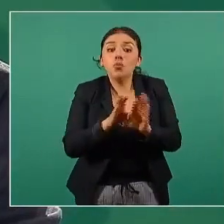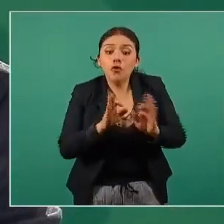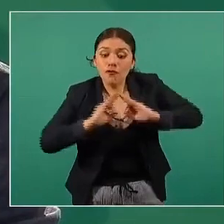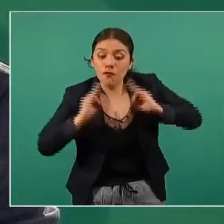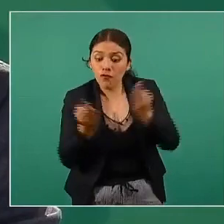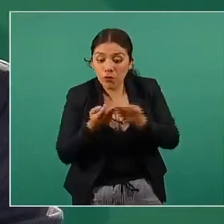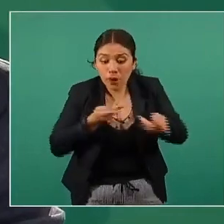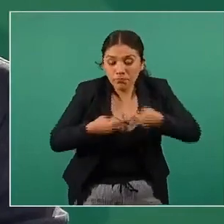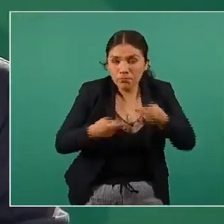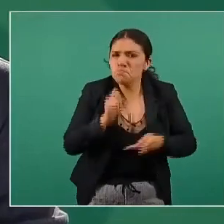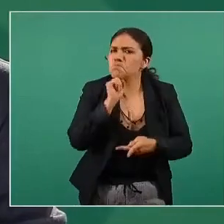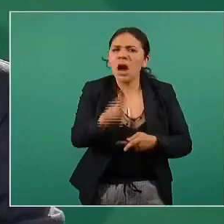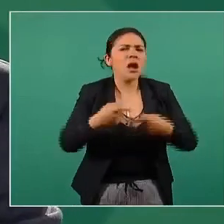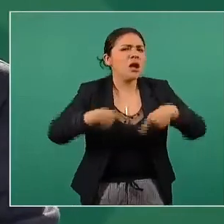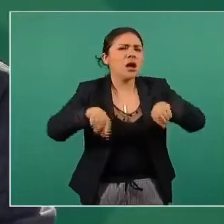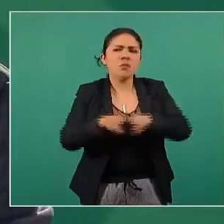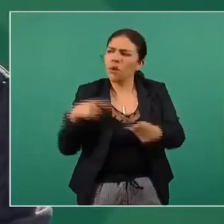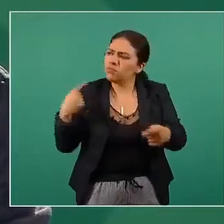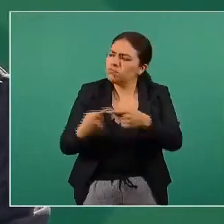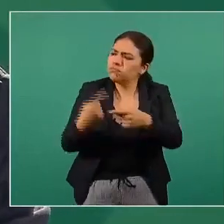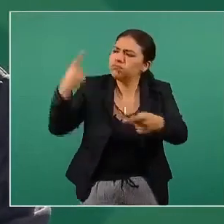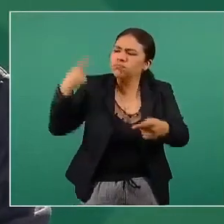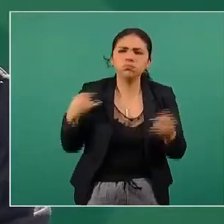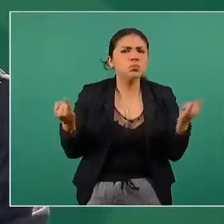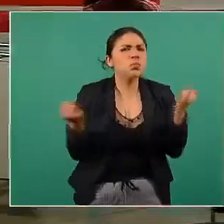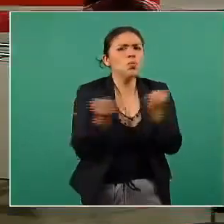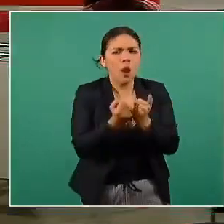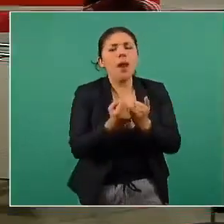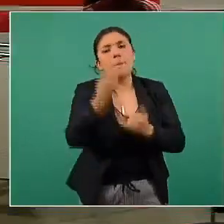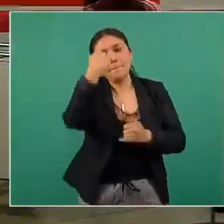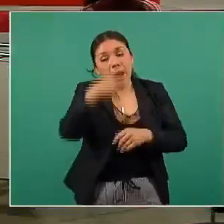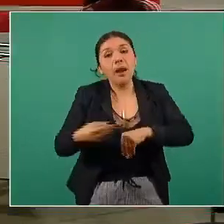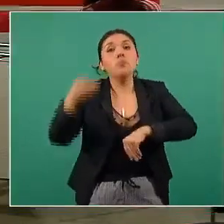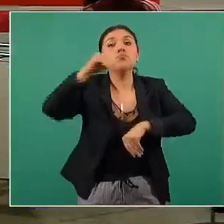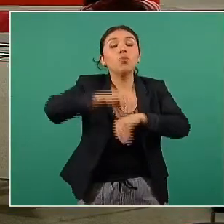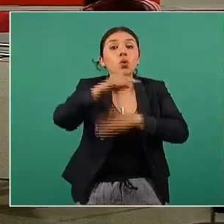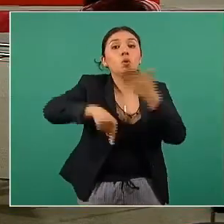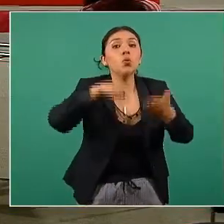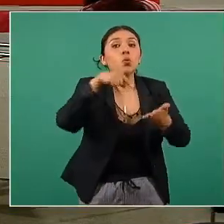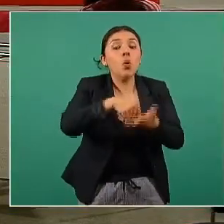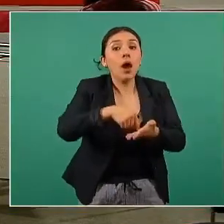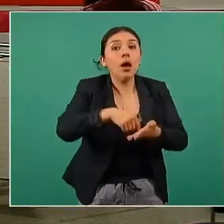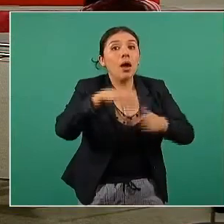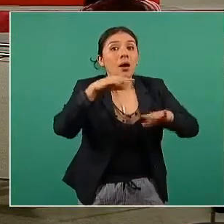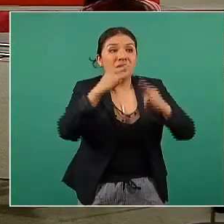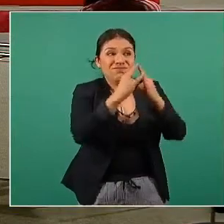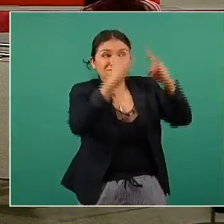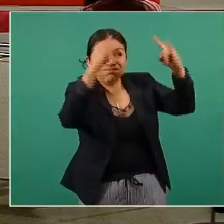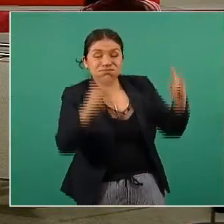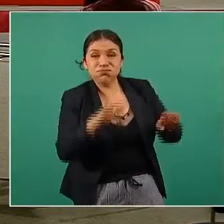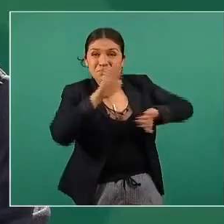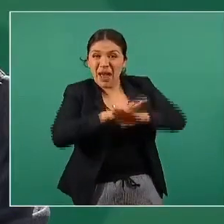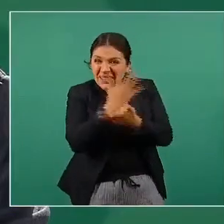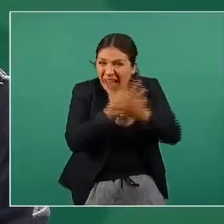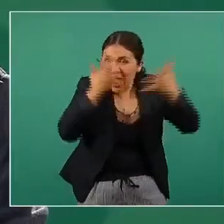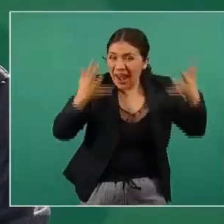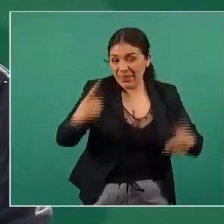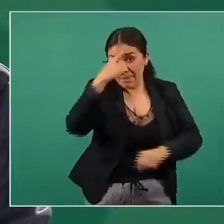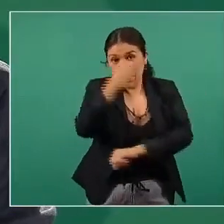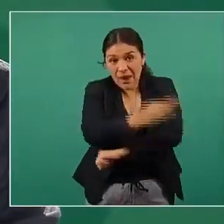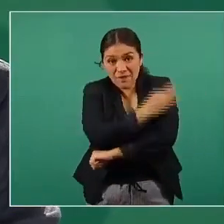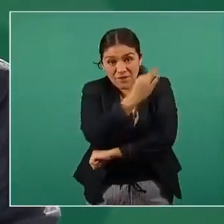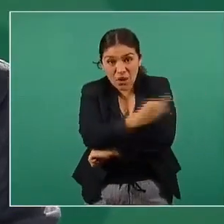seguirá siendo el mismo donde se puede instalar macro centros y mega centros